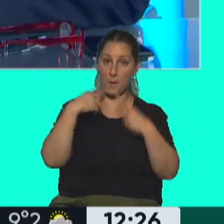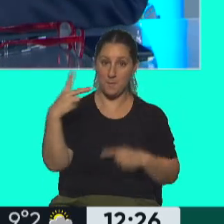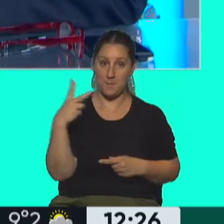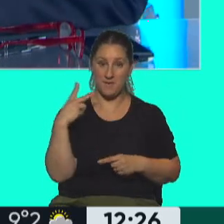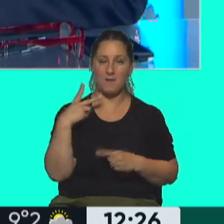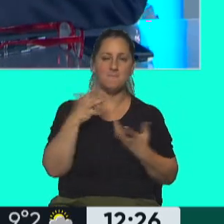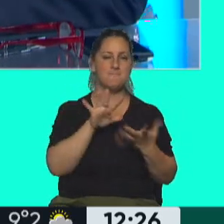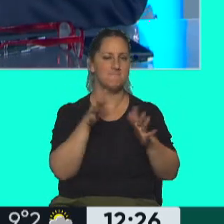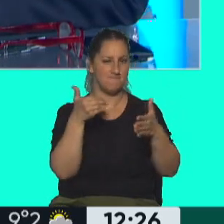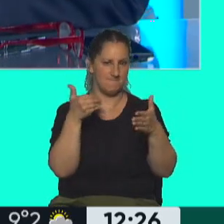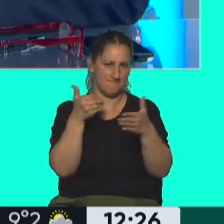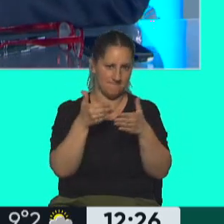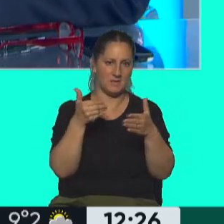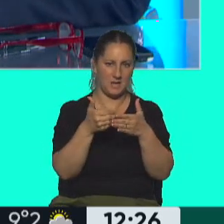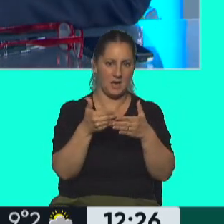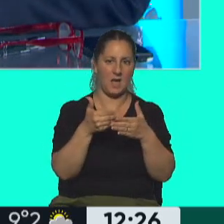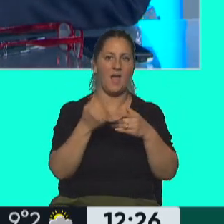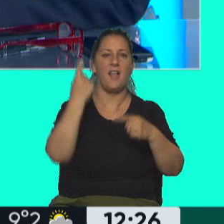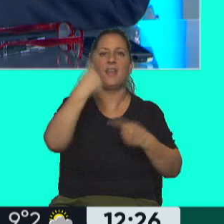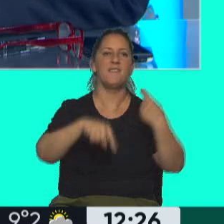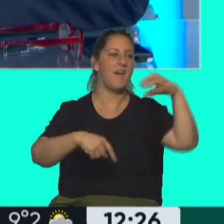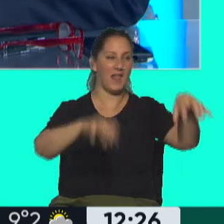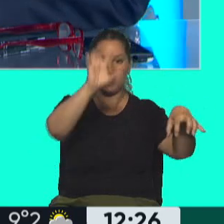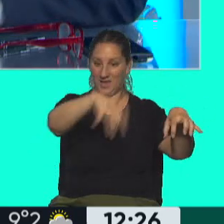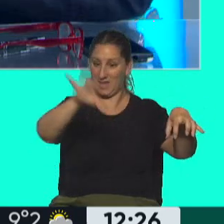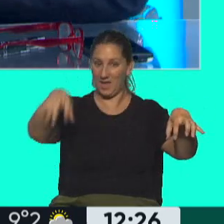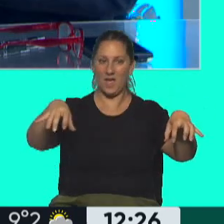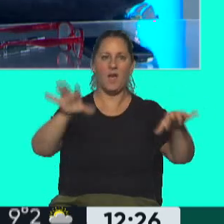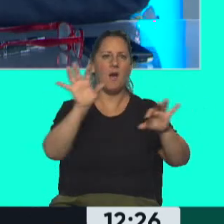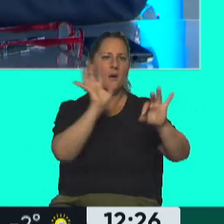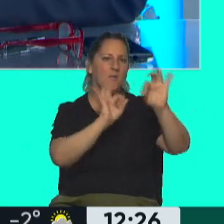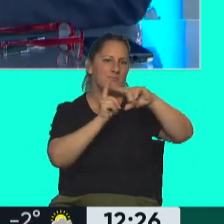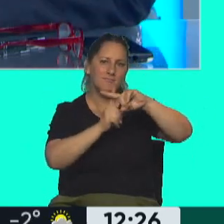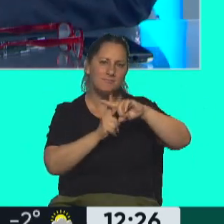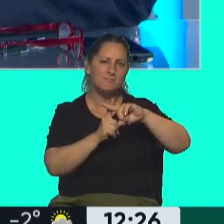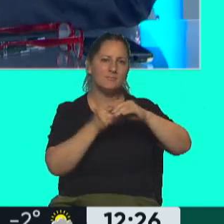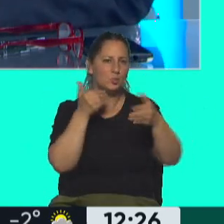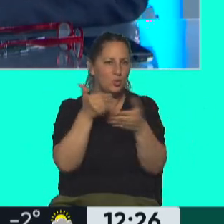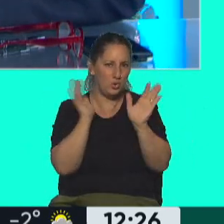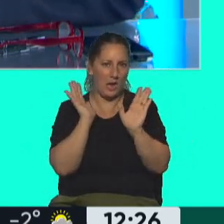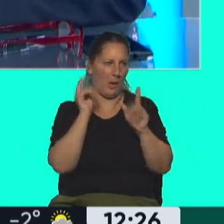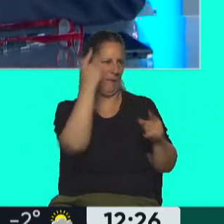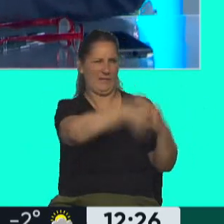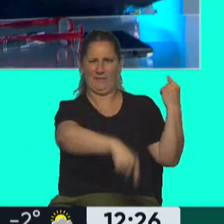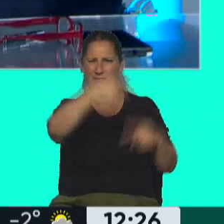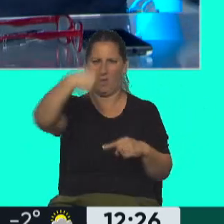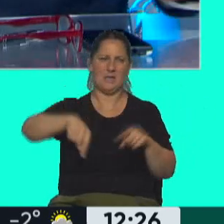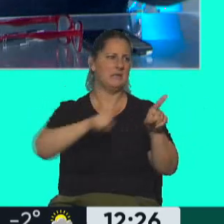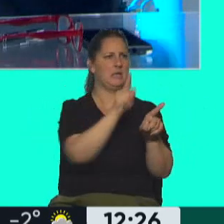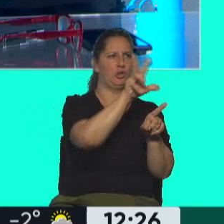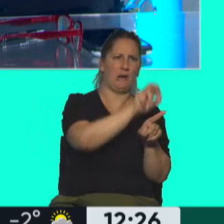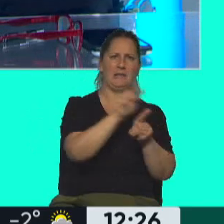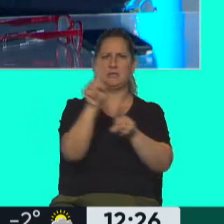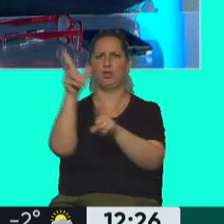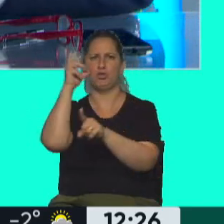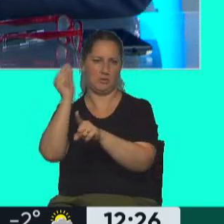aproximación muy grande entre las distintas consultoras. No hay mucha diferencia, no es que el promedio sale de que uno diga 130 y otro 70,